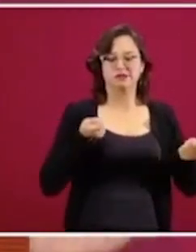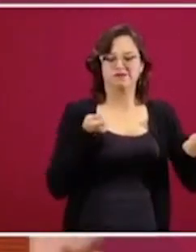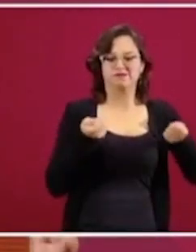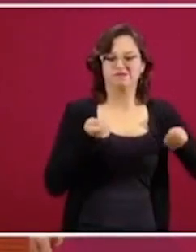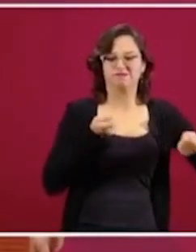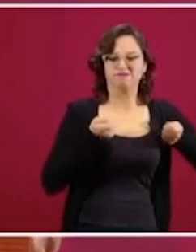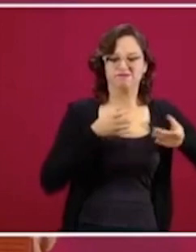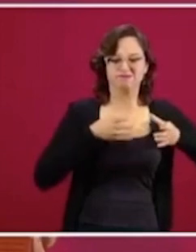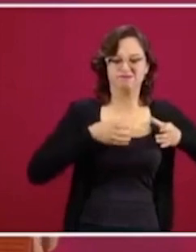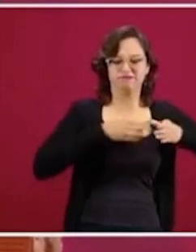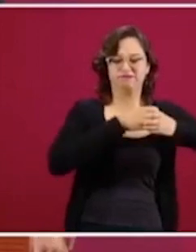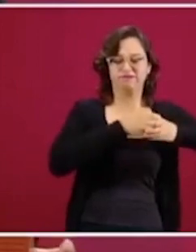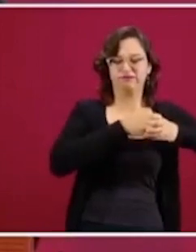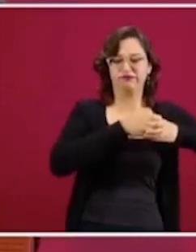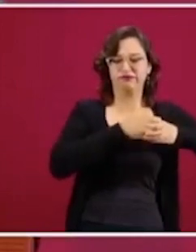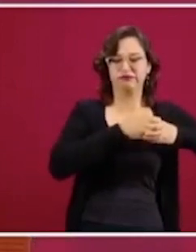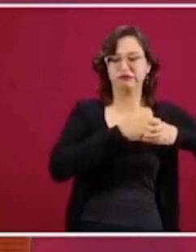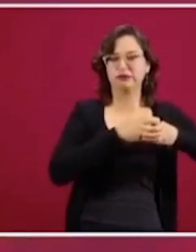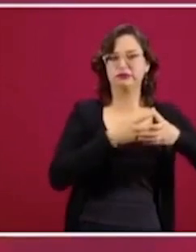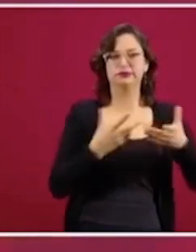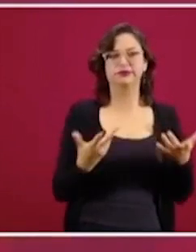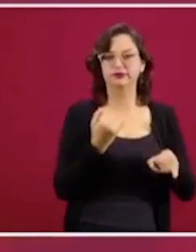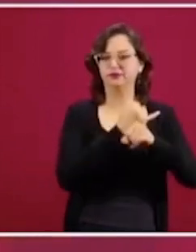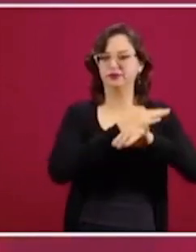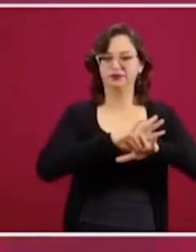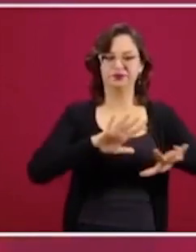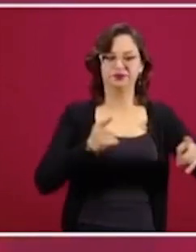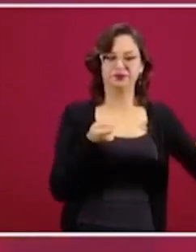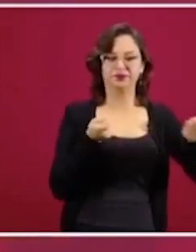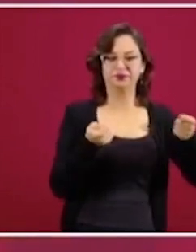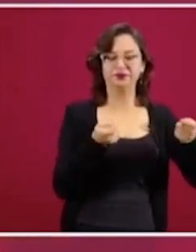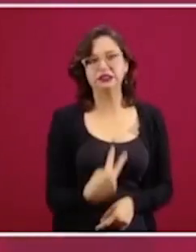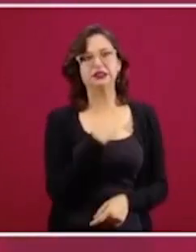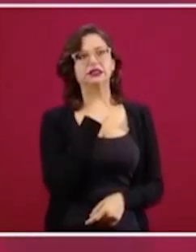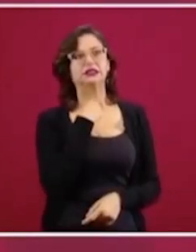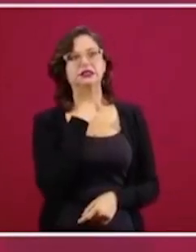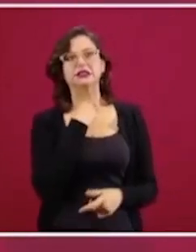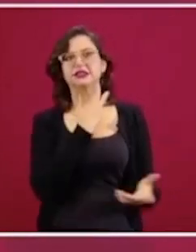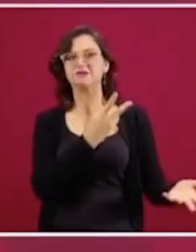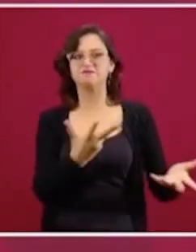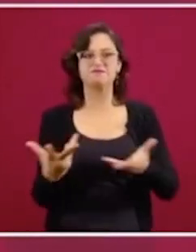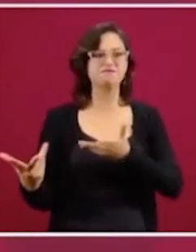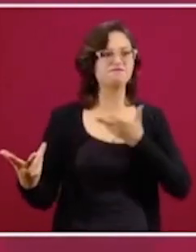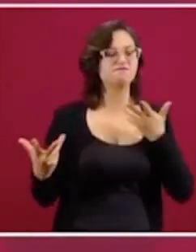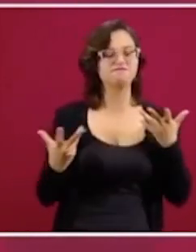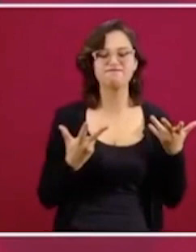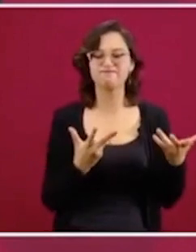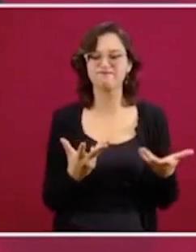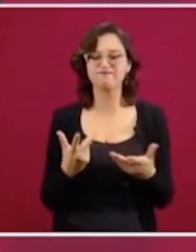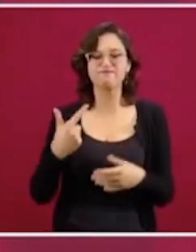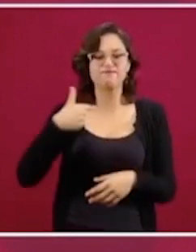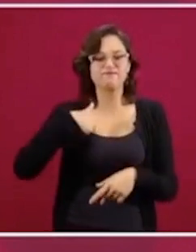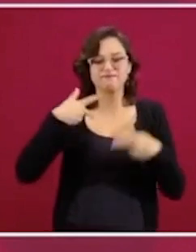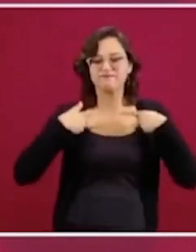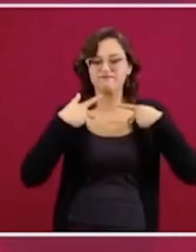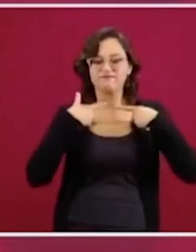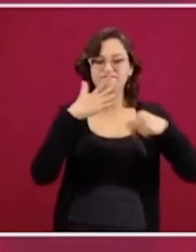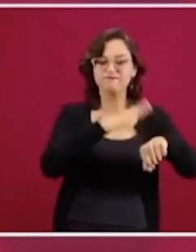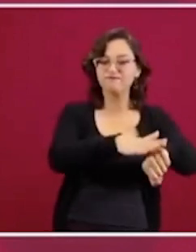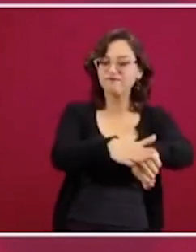rodeados, cercados. Y llamaba yo a la gente a decir